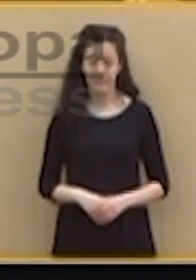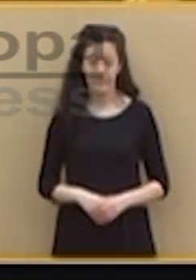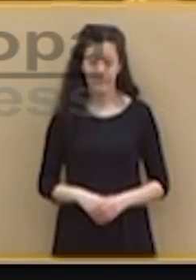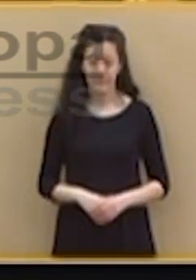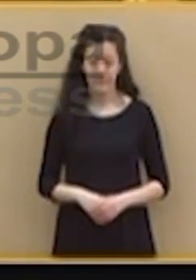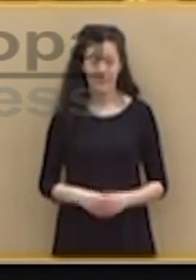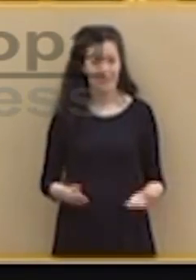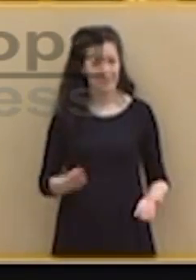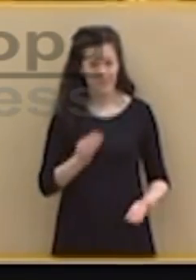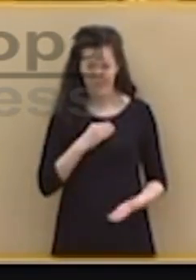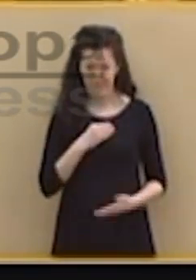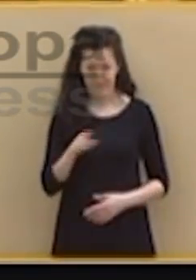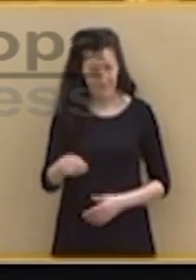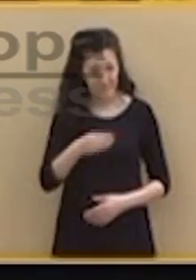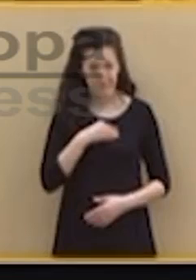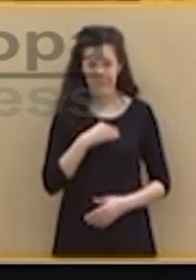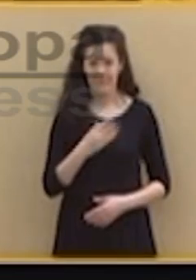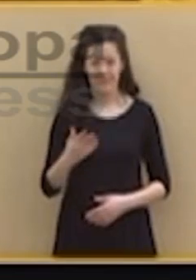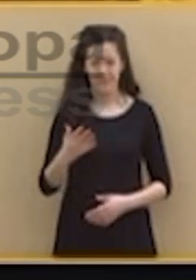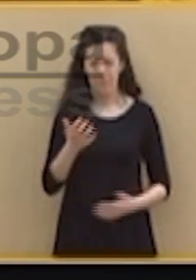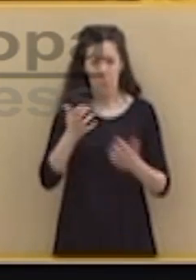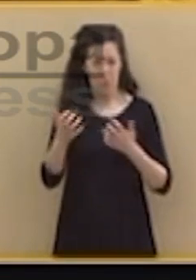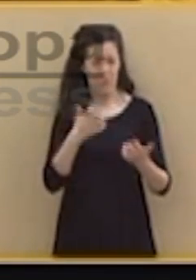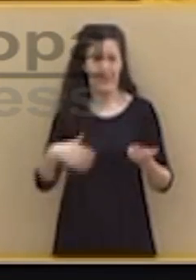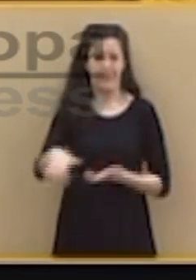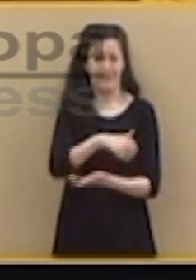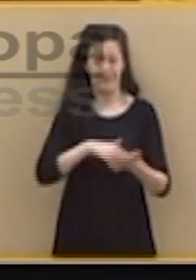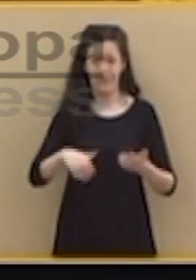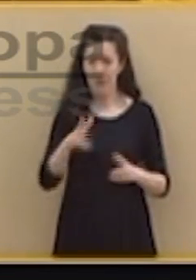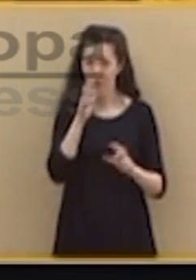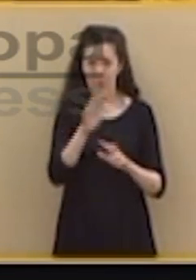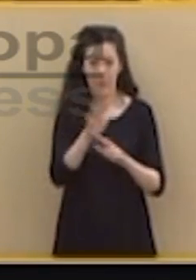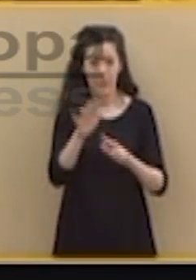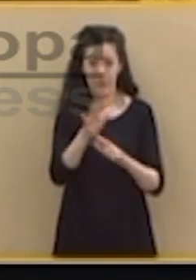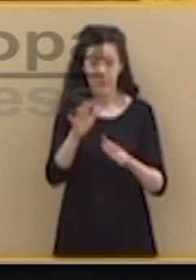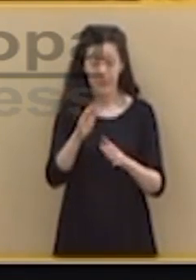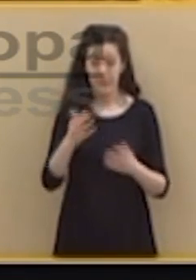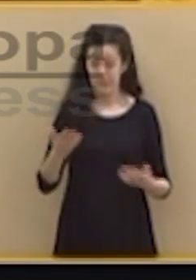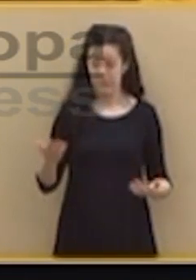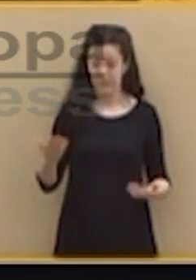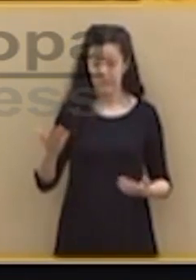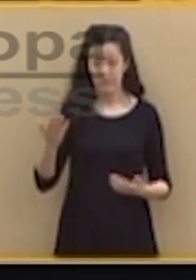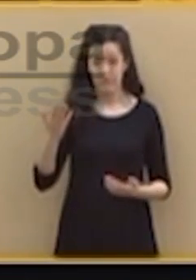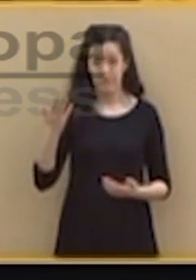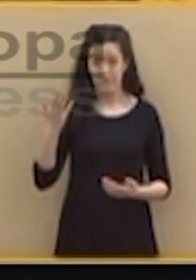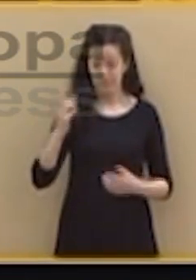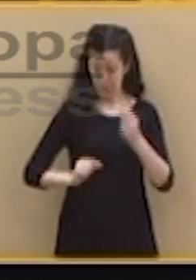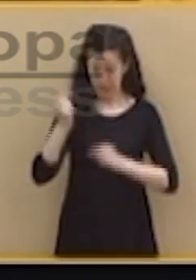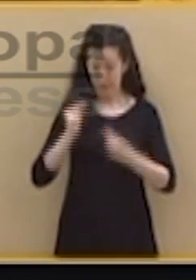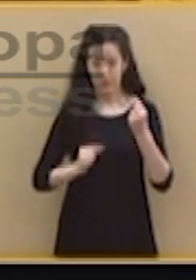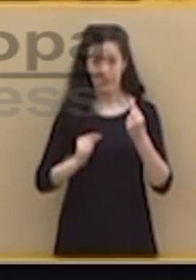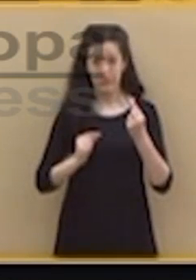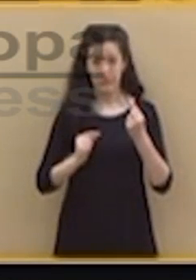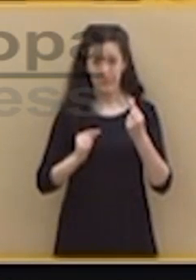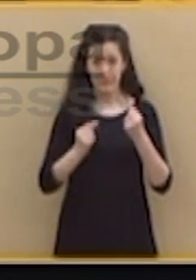Lamentable, lamentable, un escándalo, señorías. No había dinero en los presupuestos para que los pensionistas no